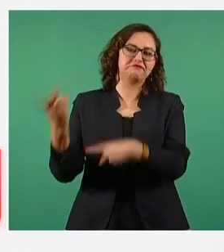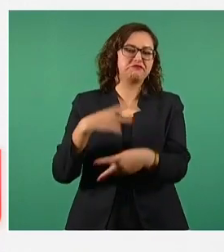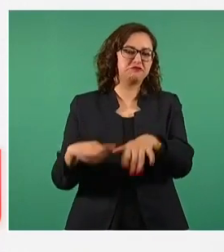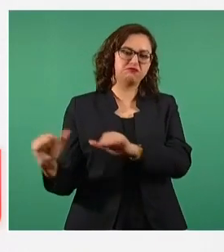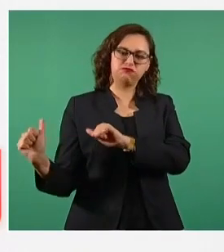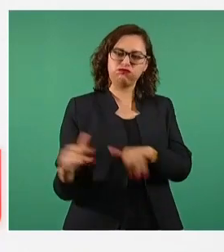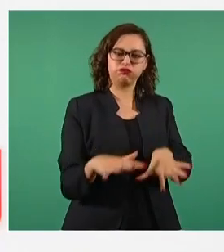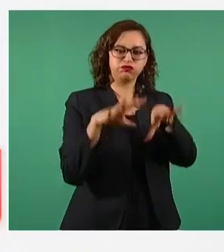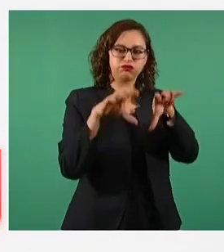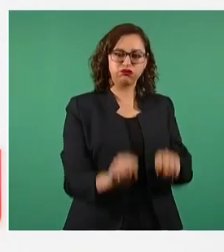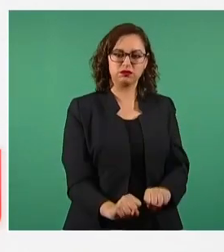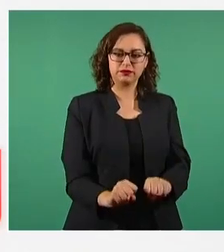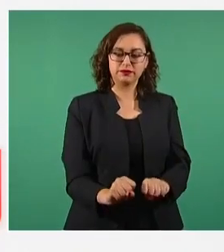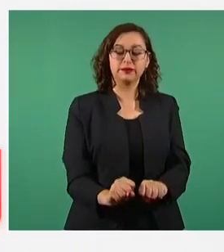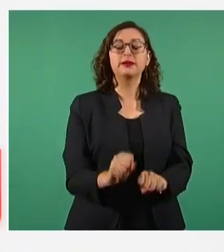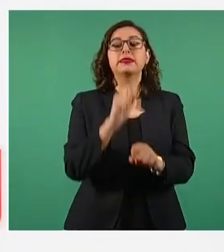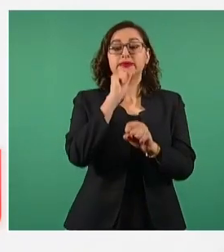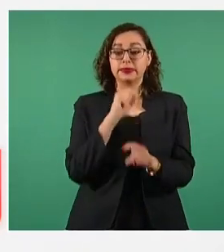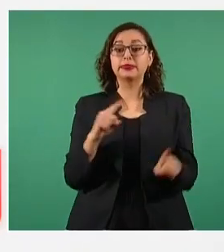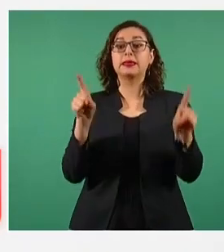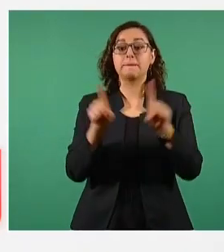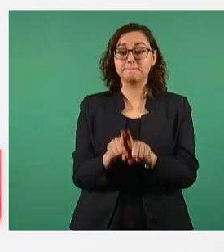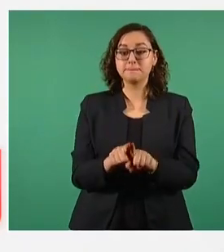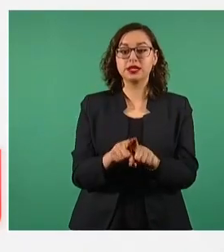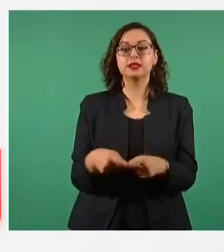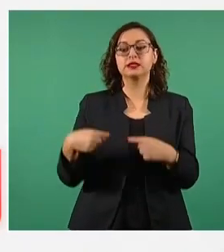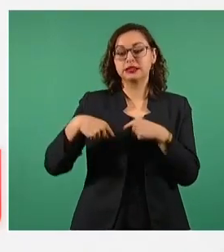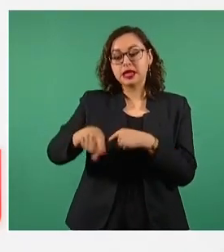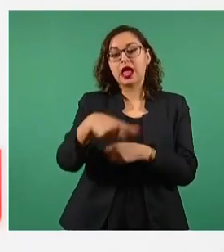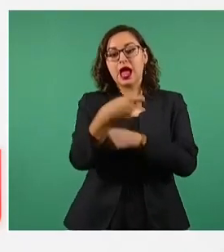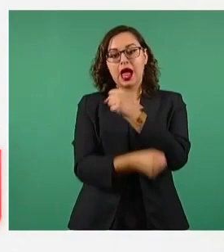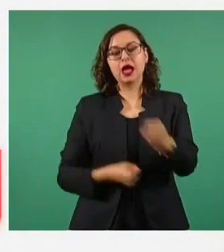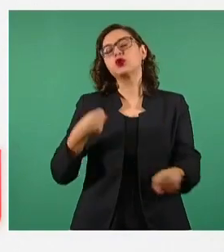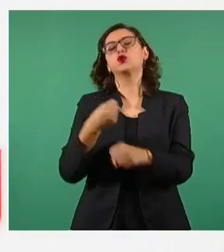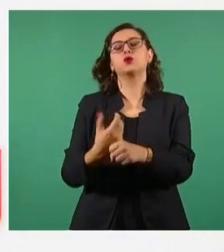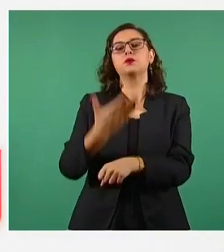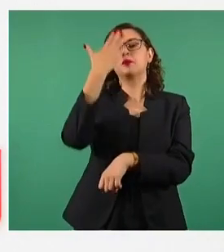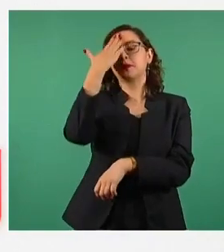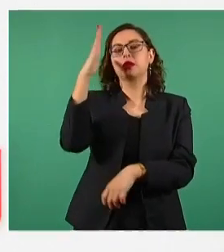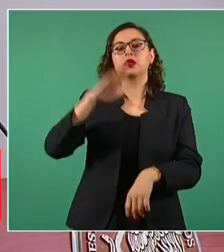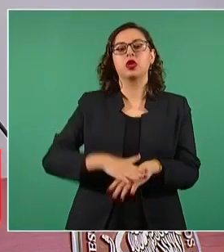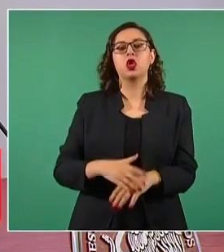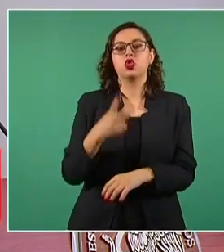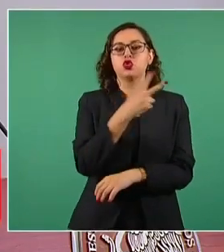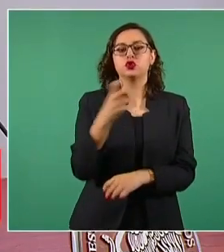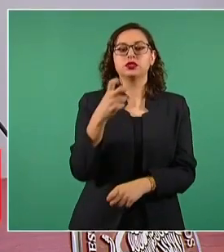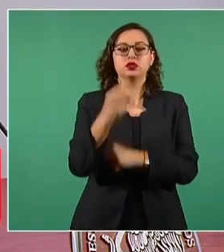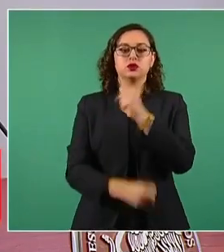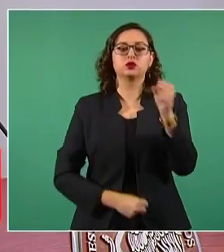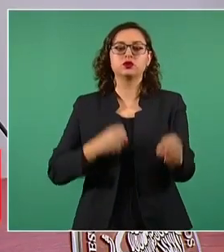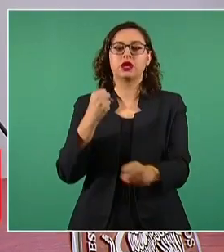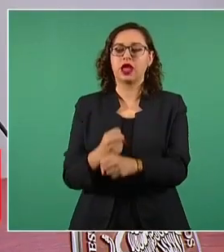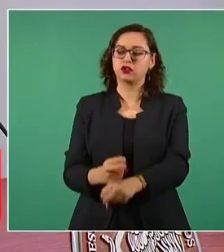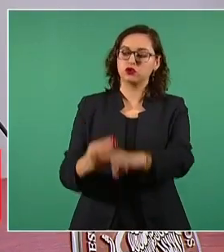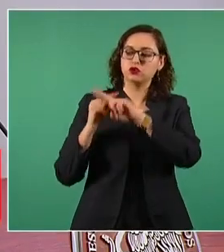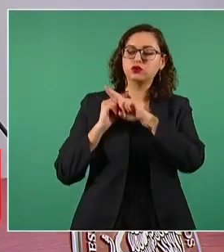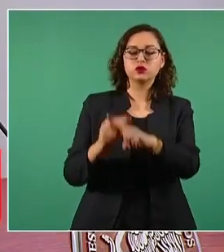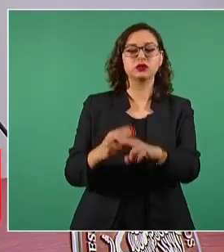así estamos recordando, conmemorando los 200 años de nuestra independencia